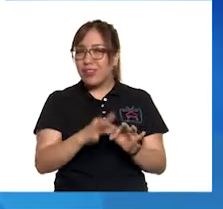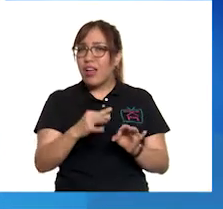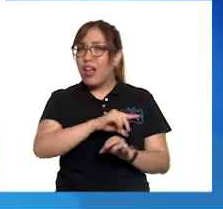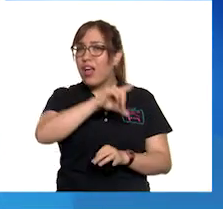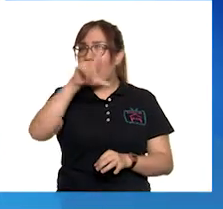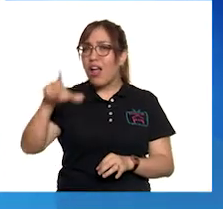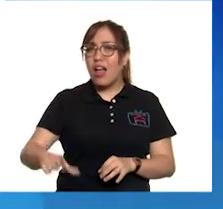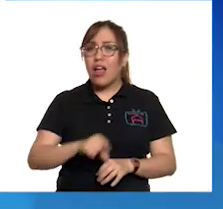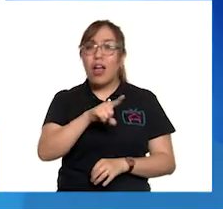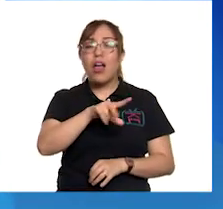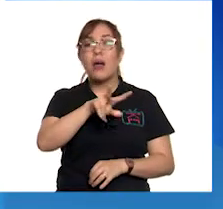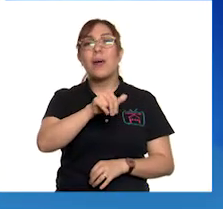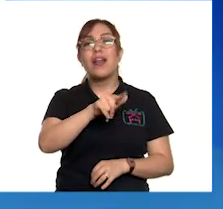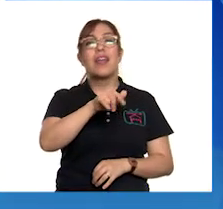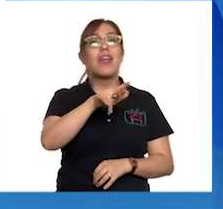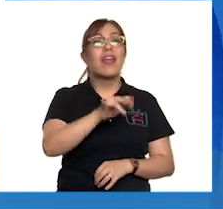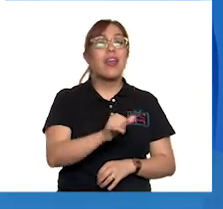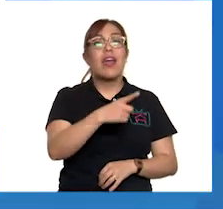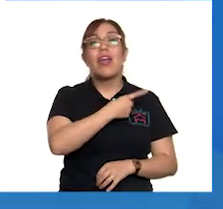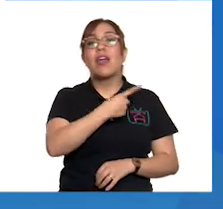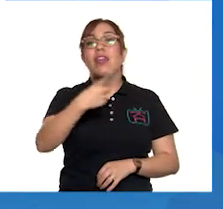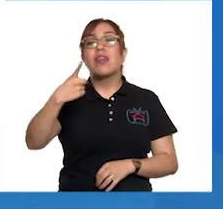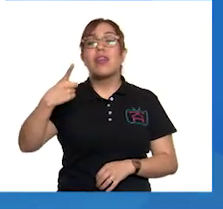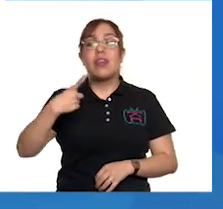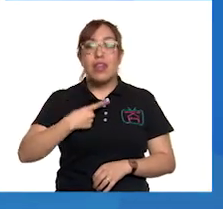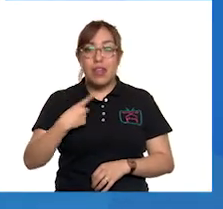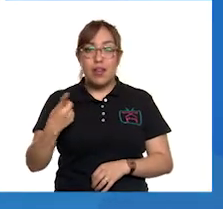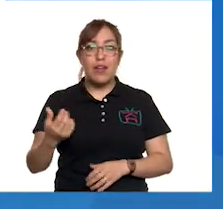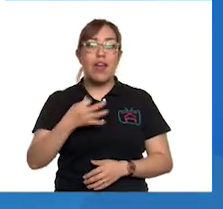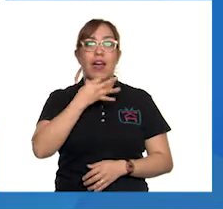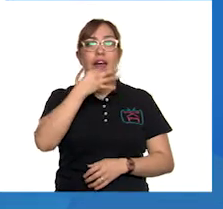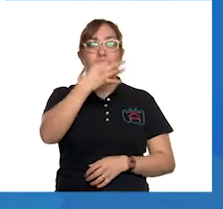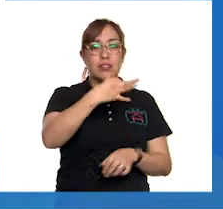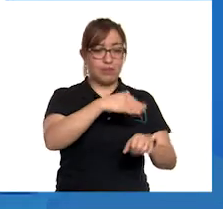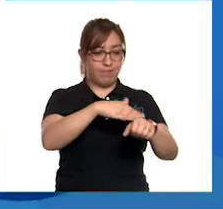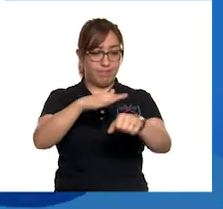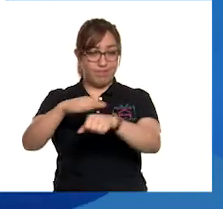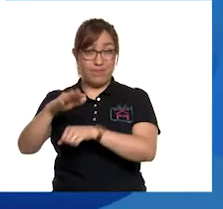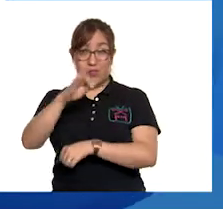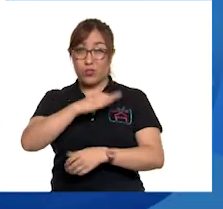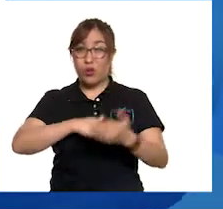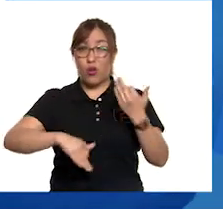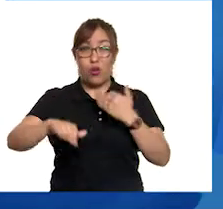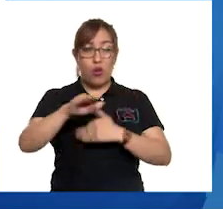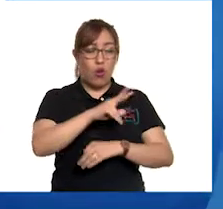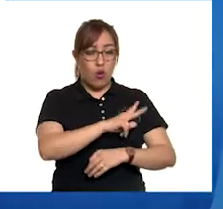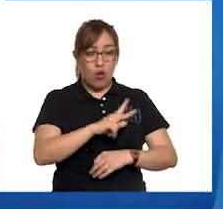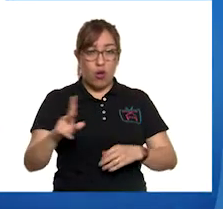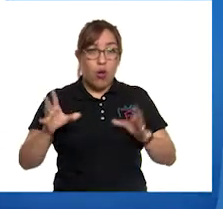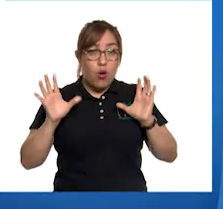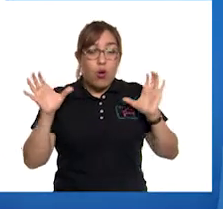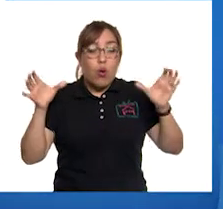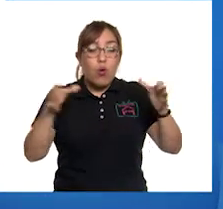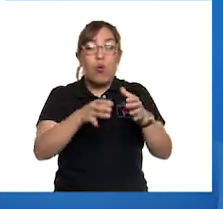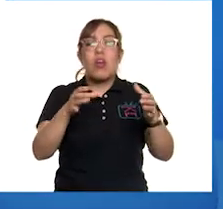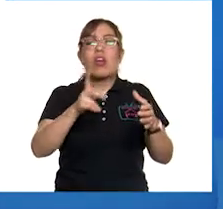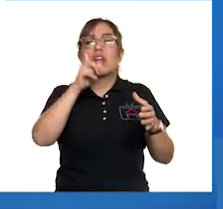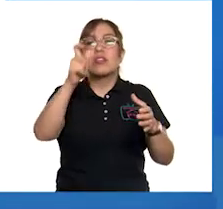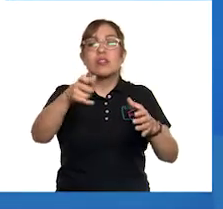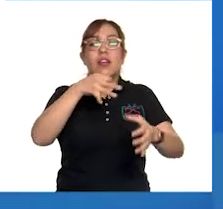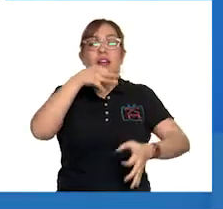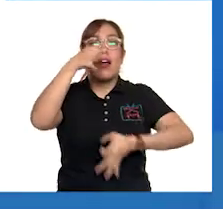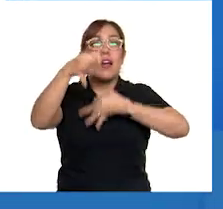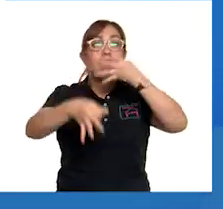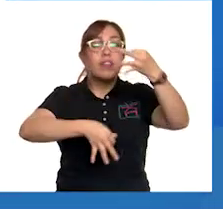Valeria debe realizar una rendición de cuentas a toda la comunidad. Es decir, comunicar públicamente cuánto